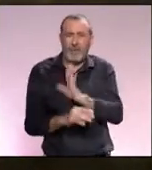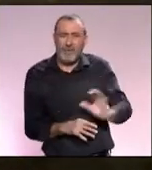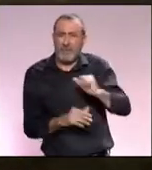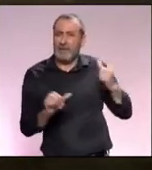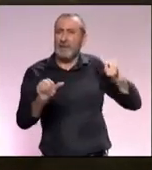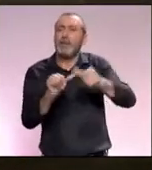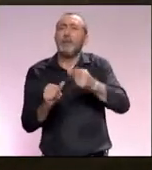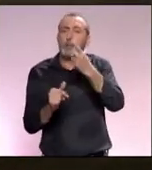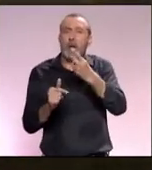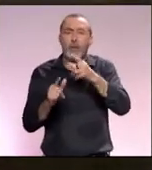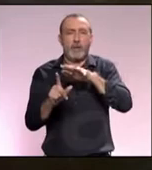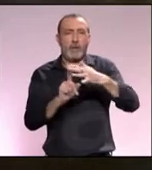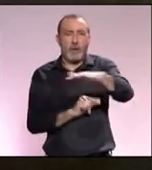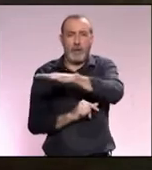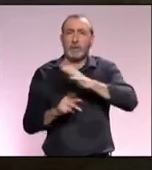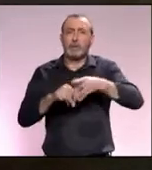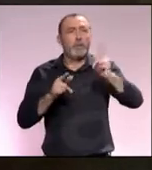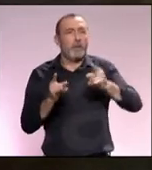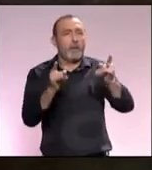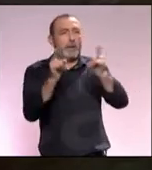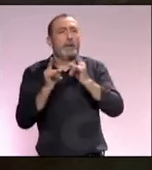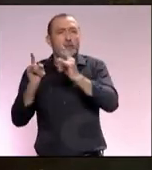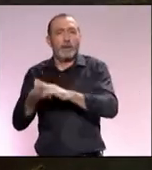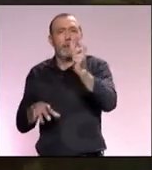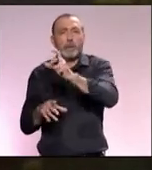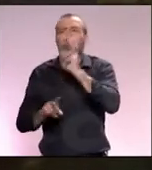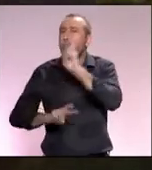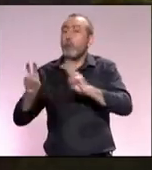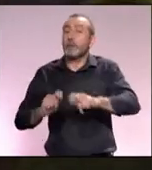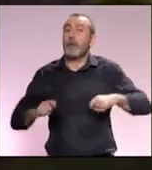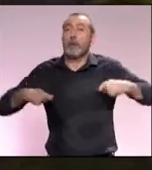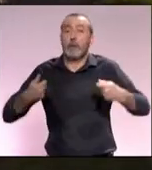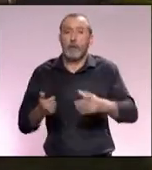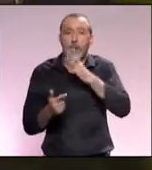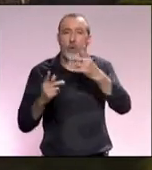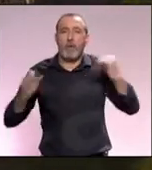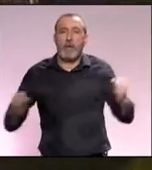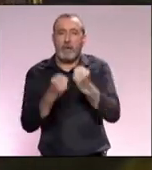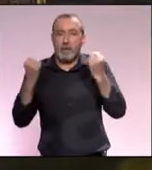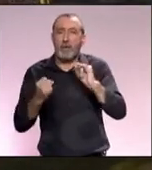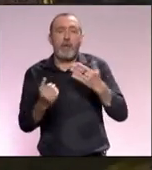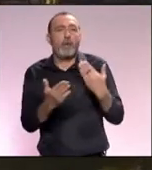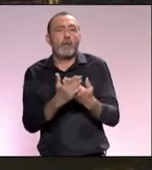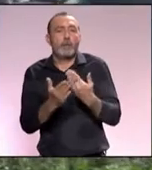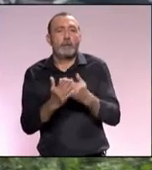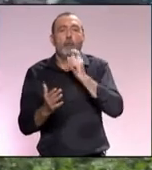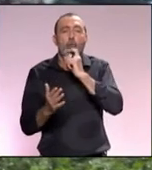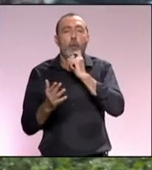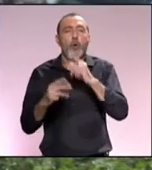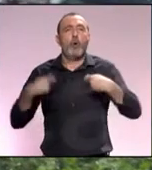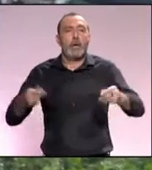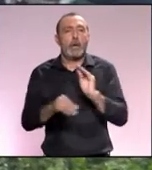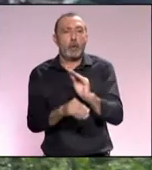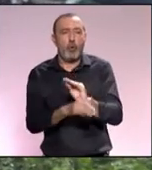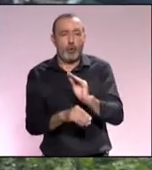fascinante y una escena cultural vibrante atrae también a numerosos viajeros ecológicos por sus eventos y festivales certificados como